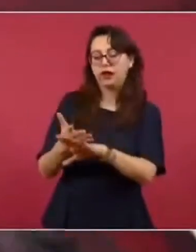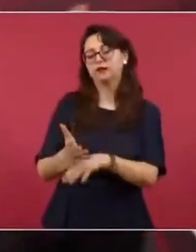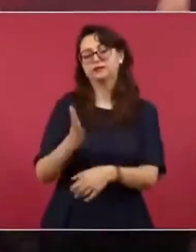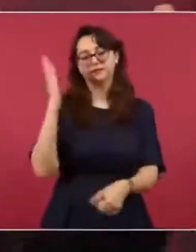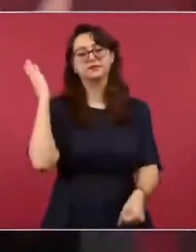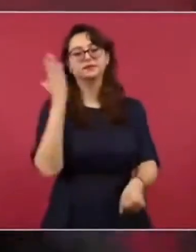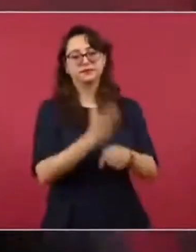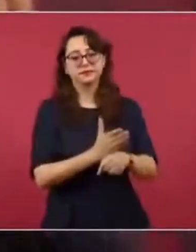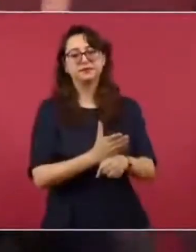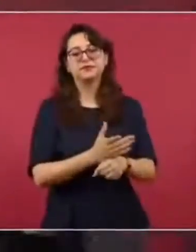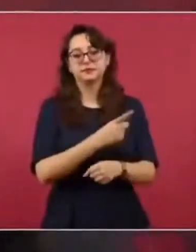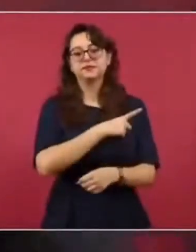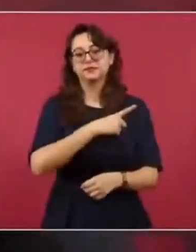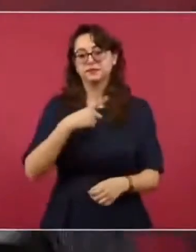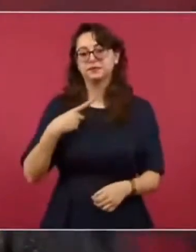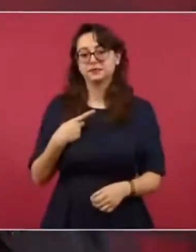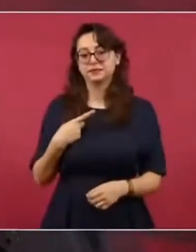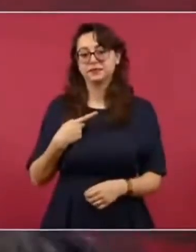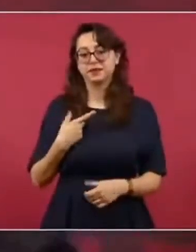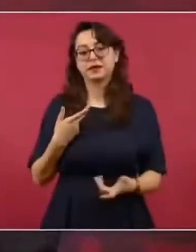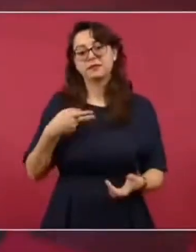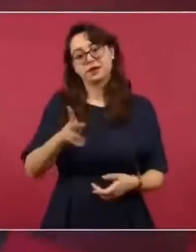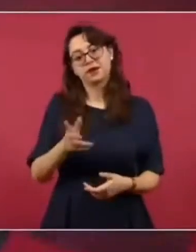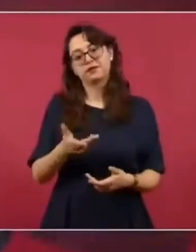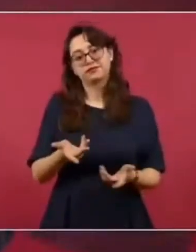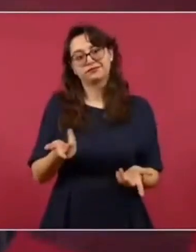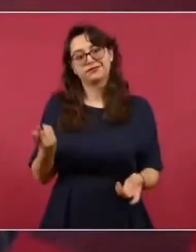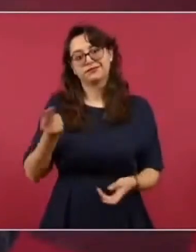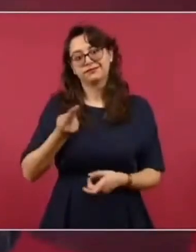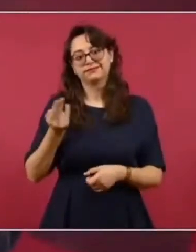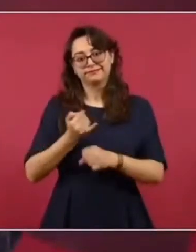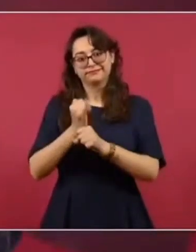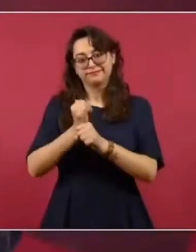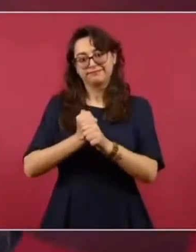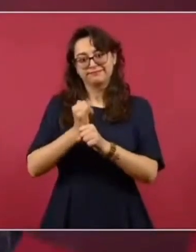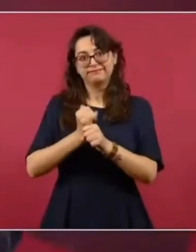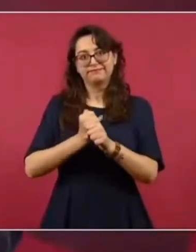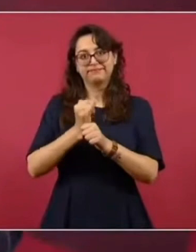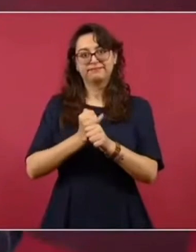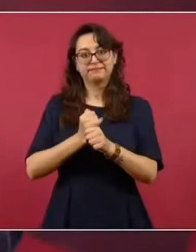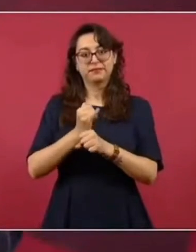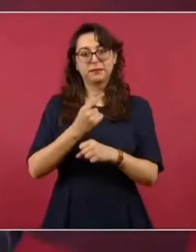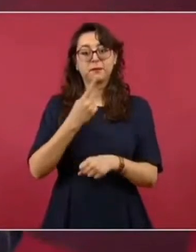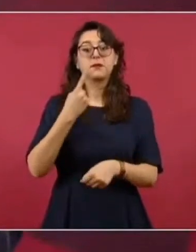pero tenemos que conocer lo sucedido bien.